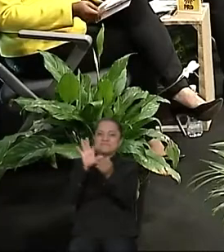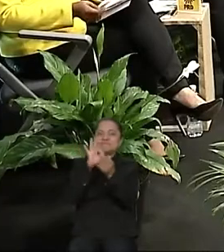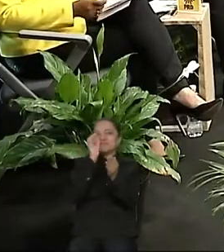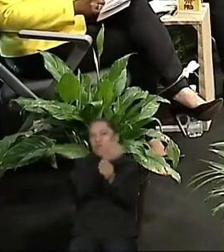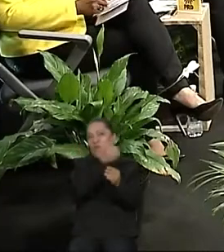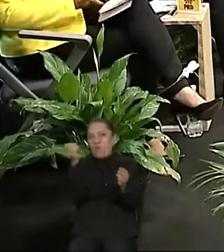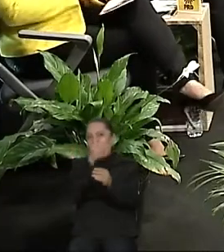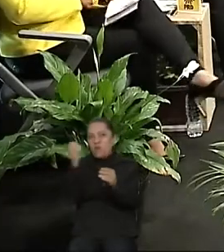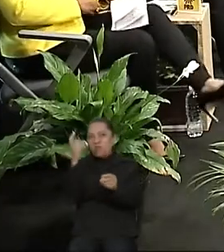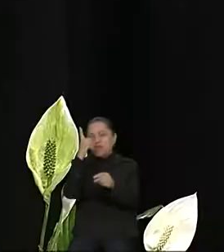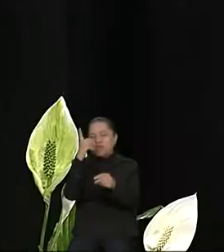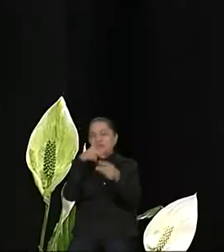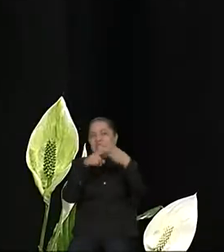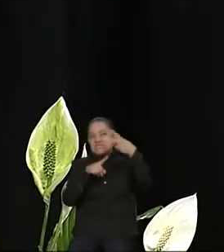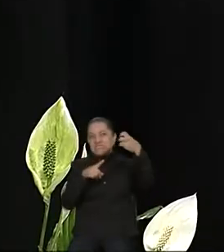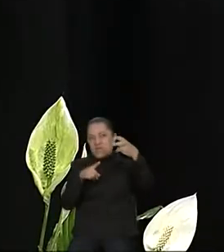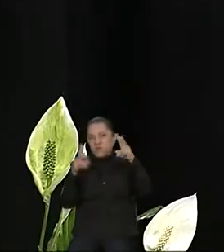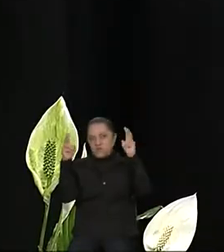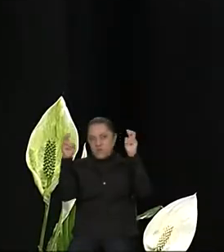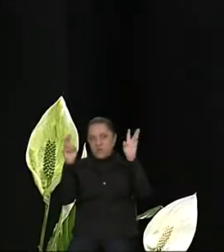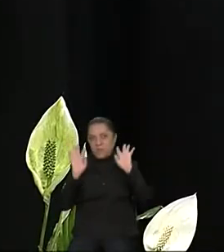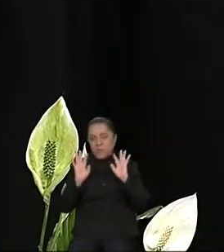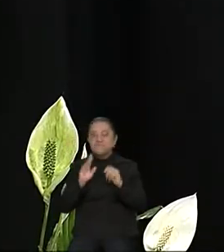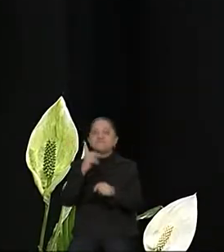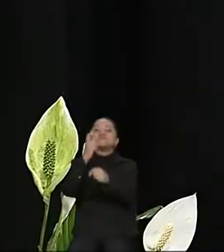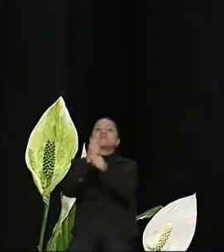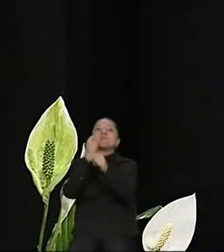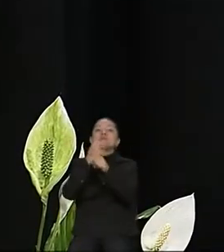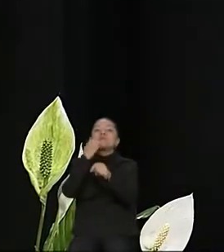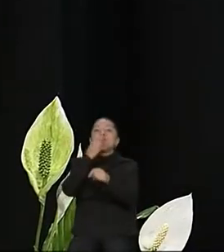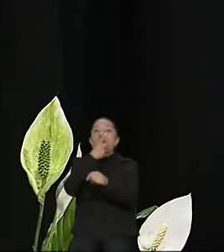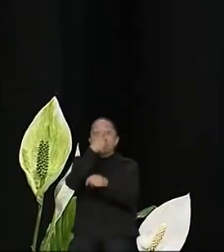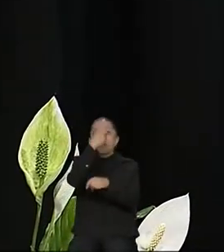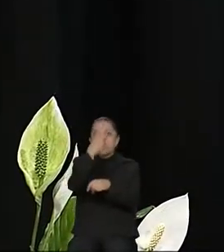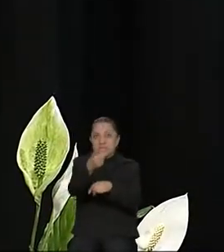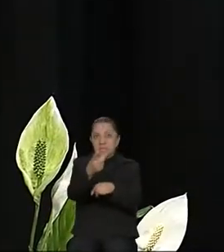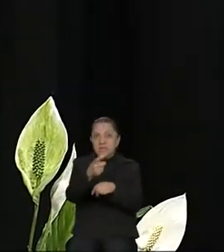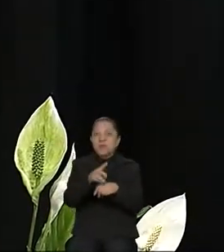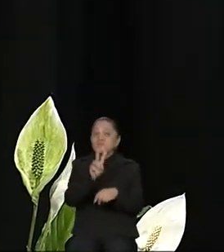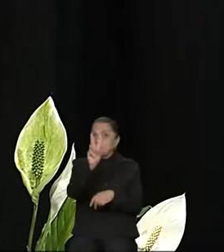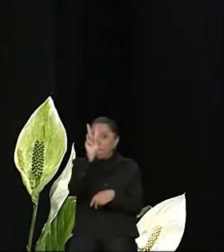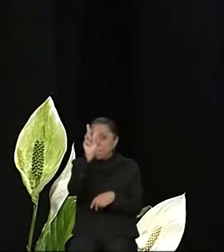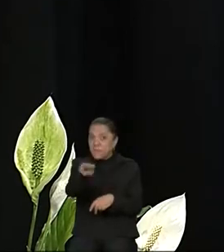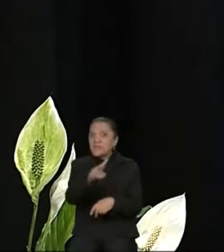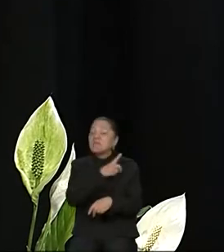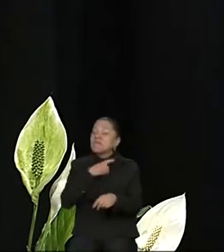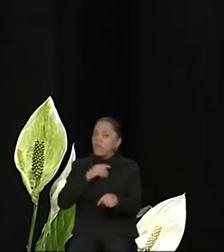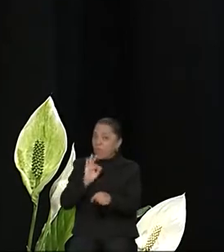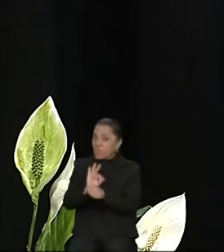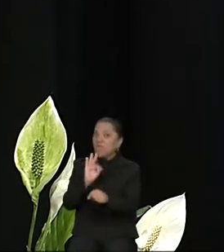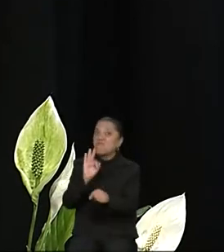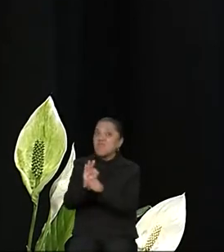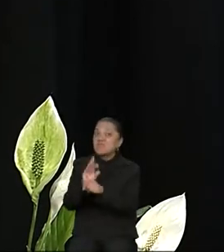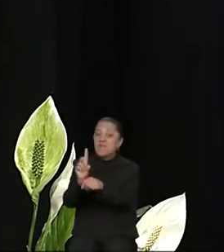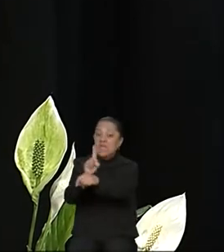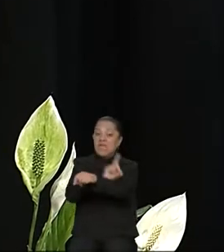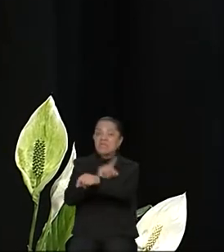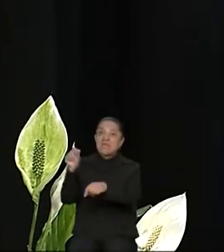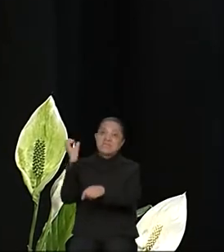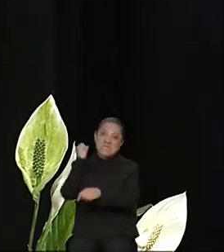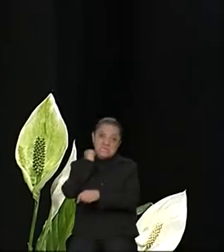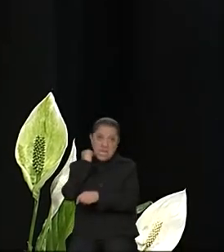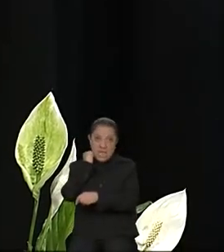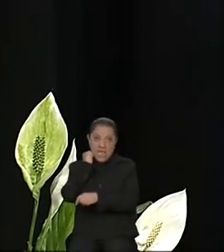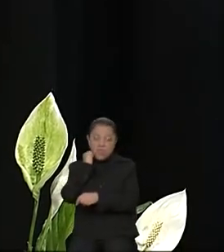Gracias. Bueno, primero quiero decirles que efectivamente debemos defender desde el Senado de la República la soberanía nacional